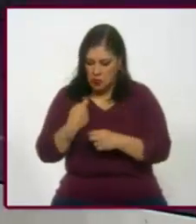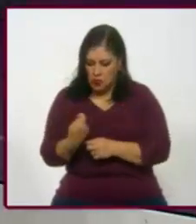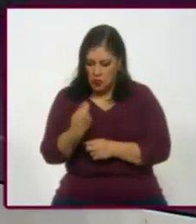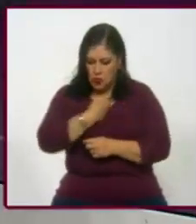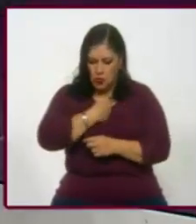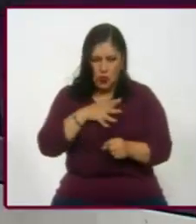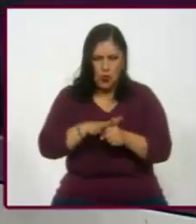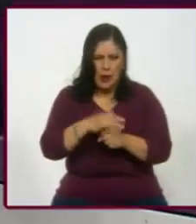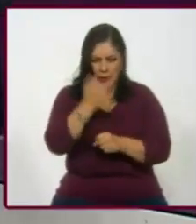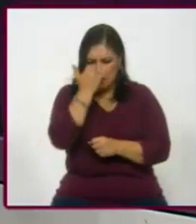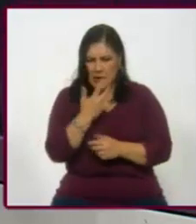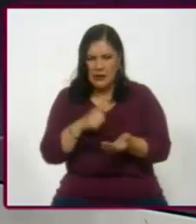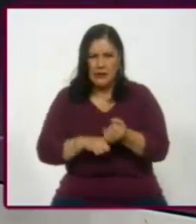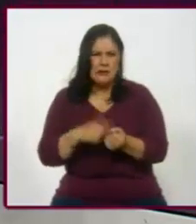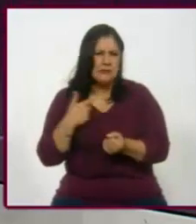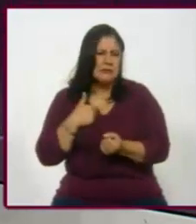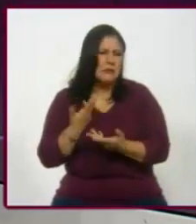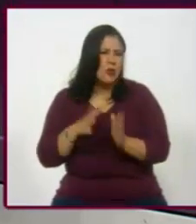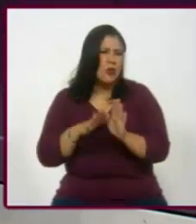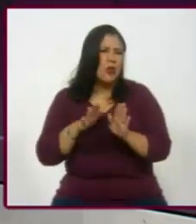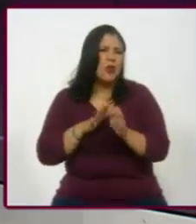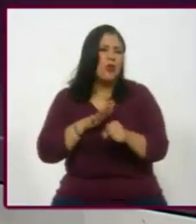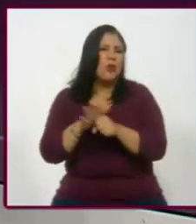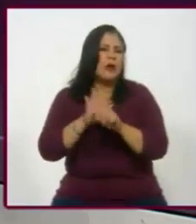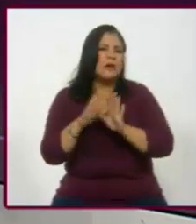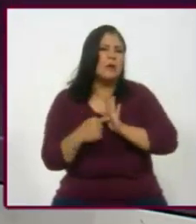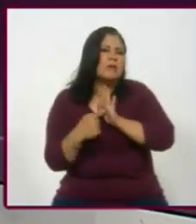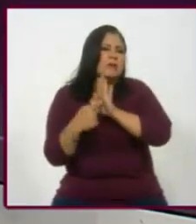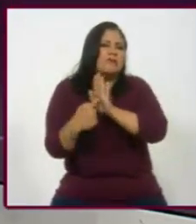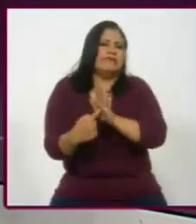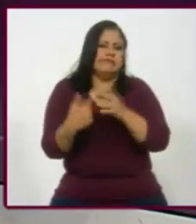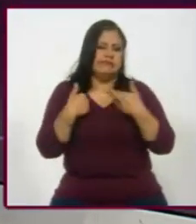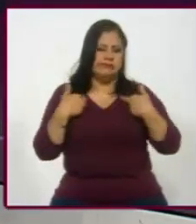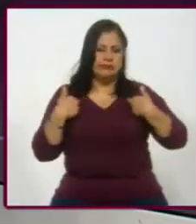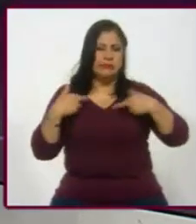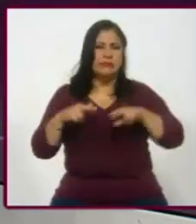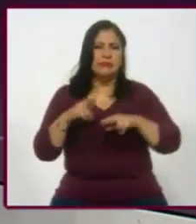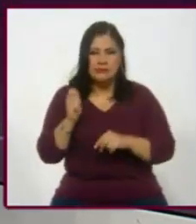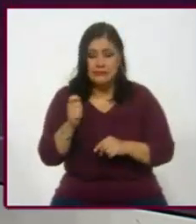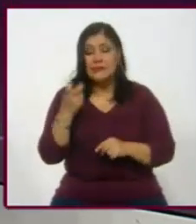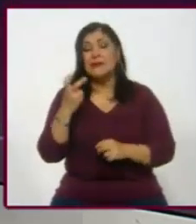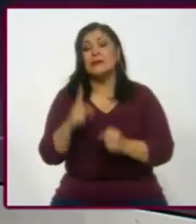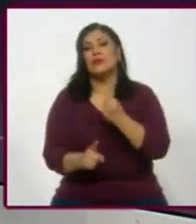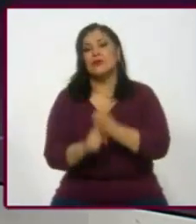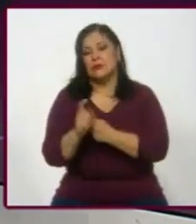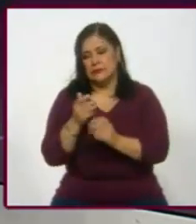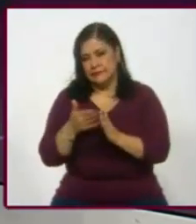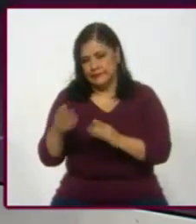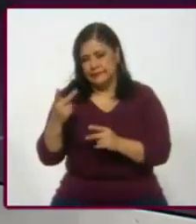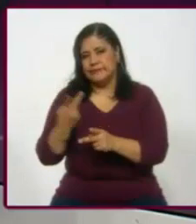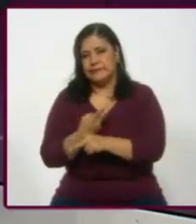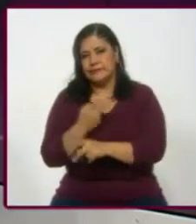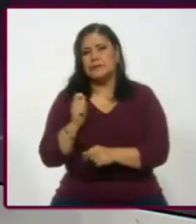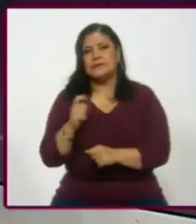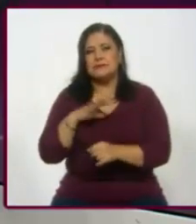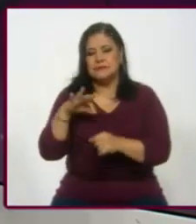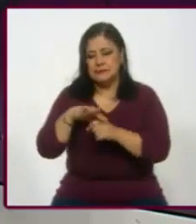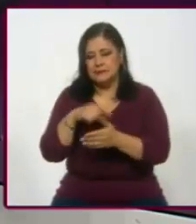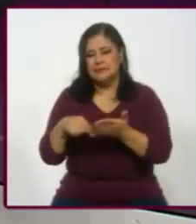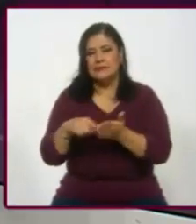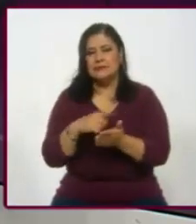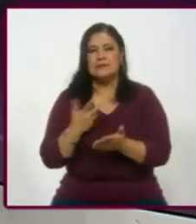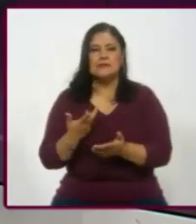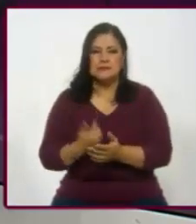pasa a representar ahora? Entonces todo, y de ahí también eso es parte de lo que nos pasó en esta elección, que